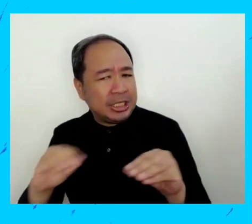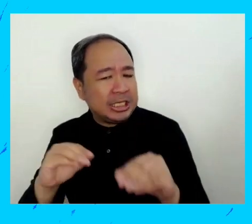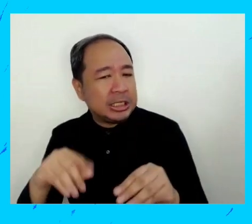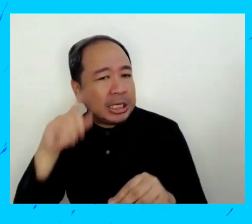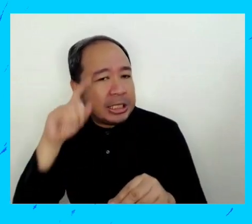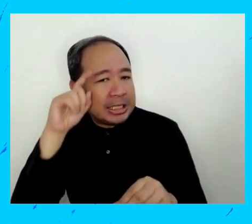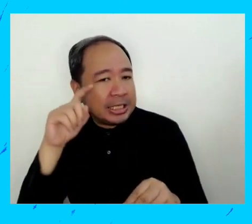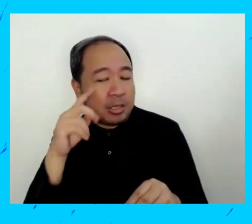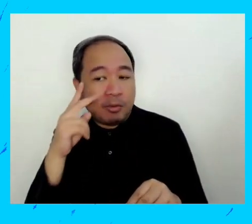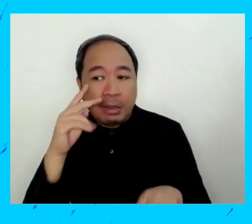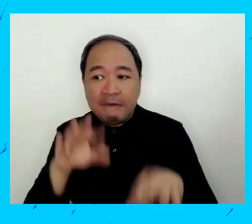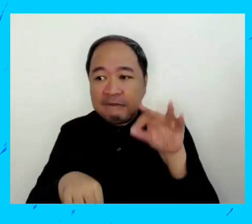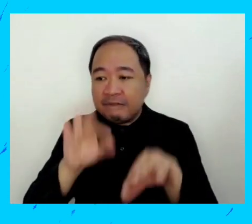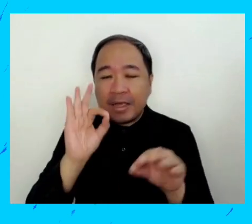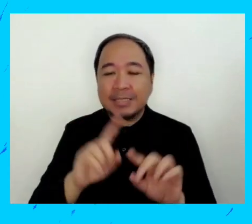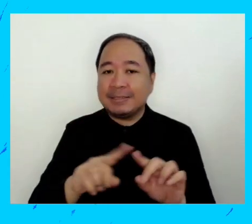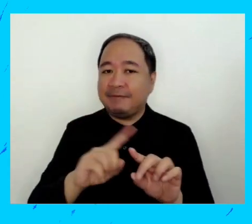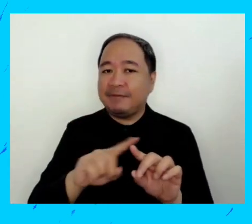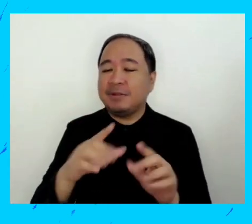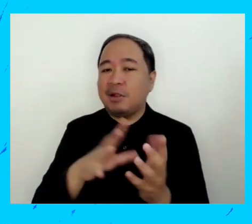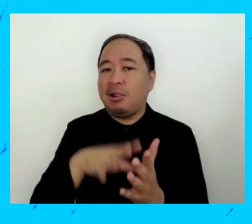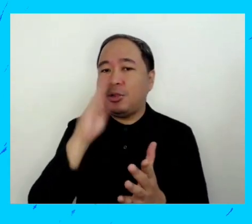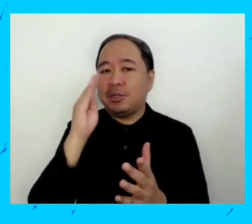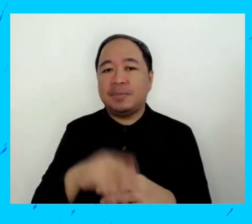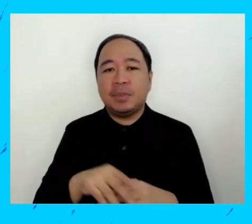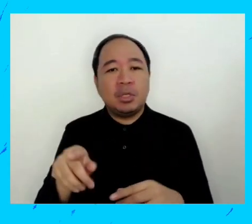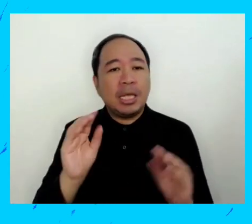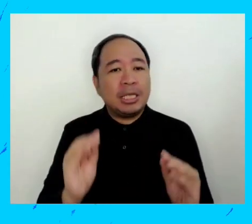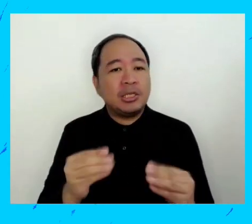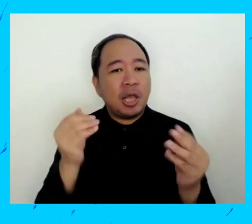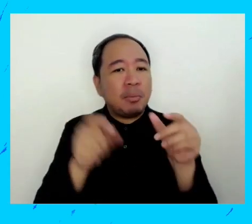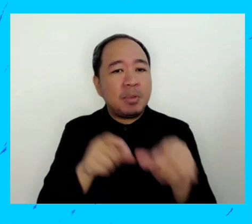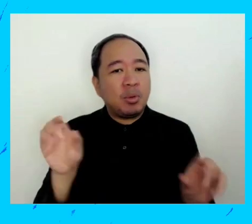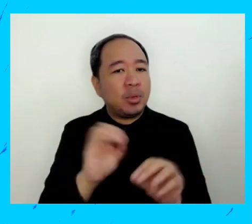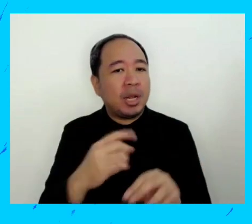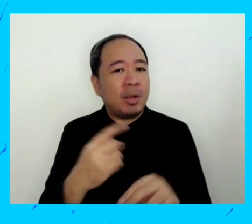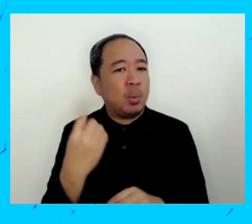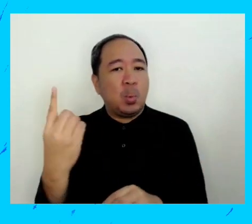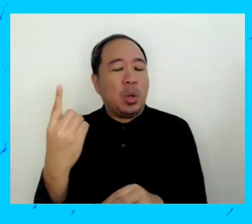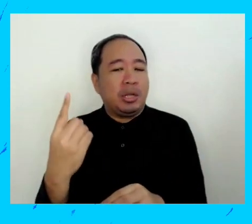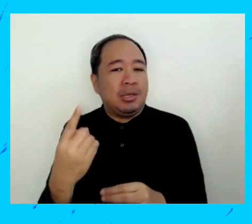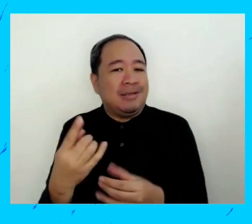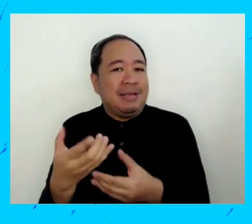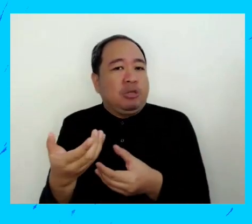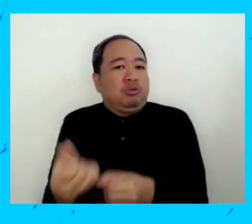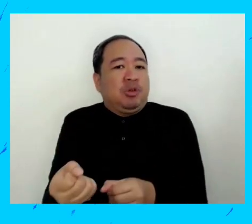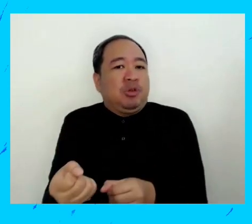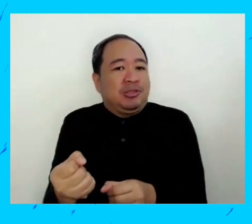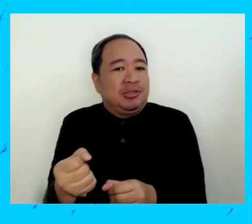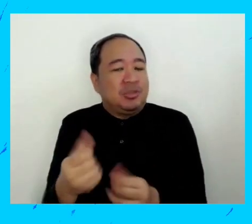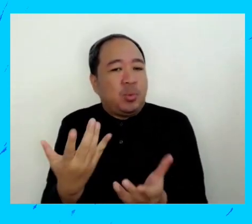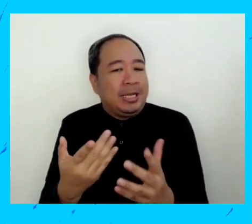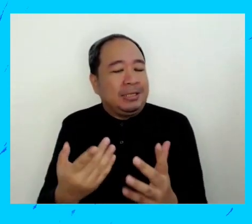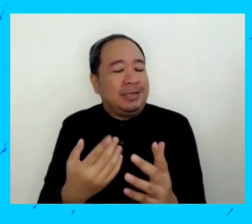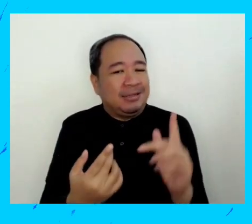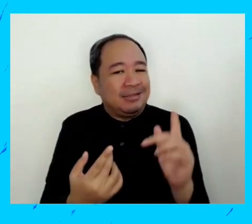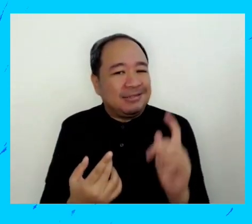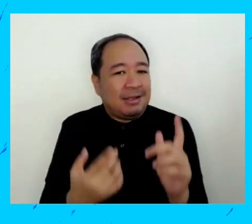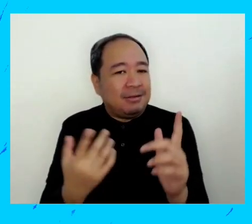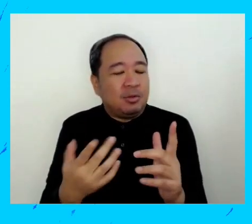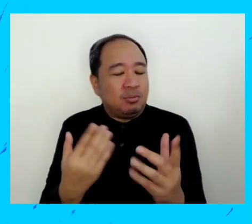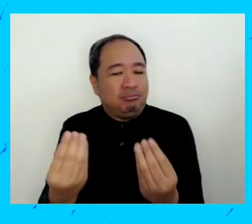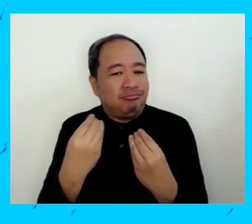tienen insight no tienen solamente una fuente de